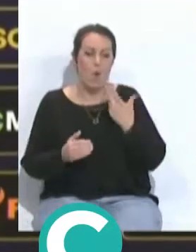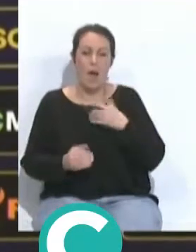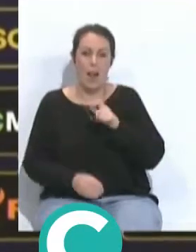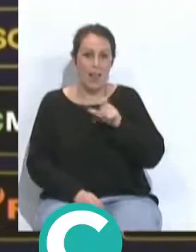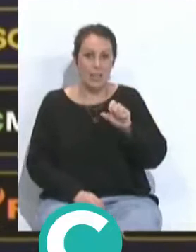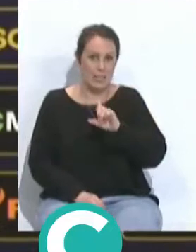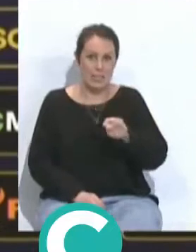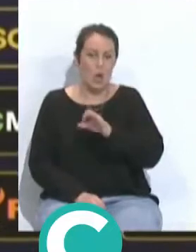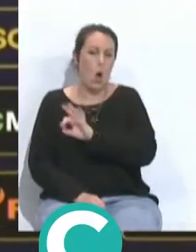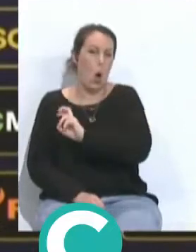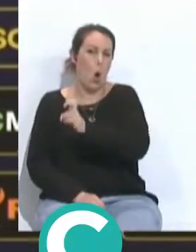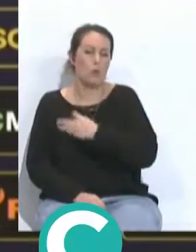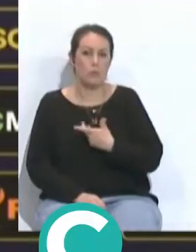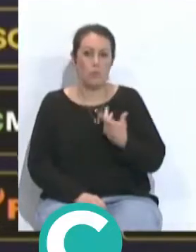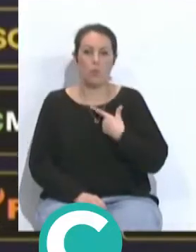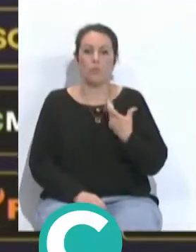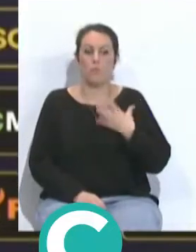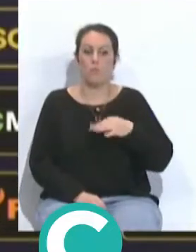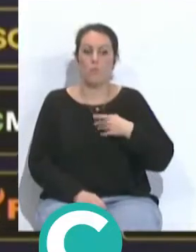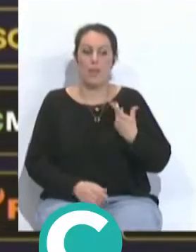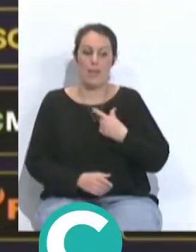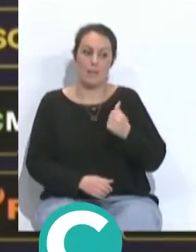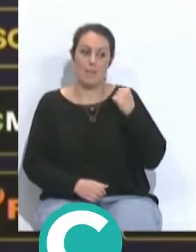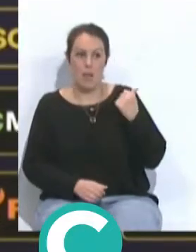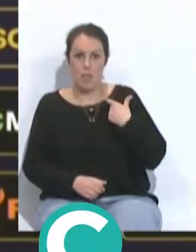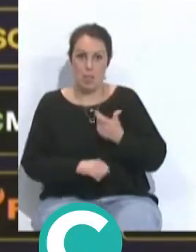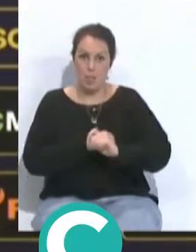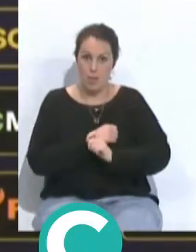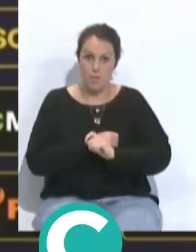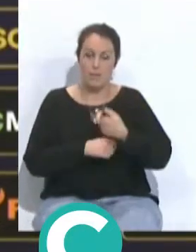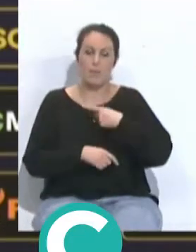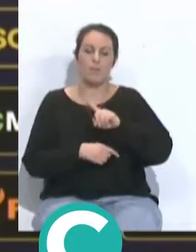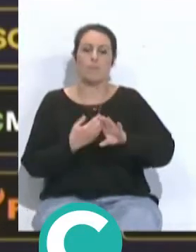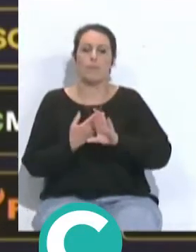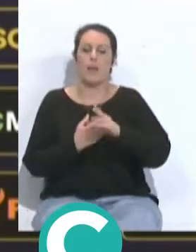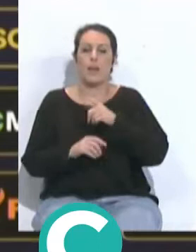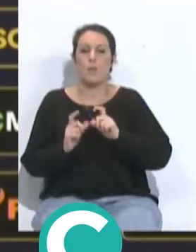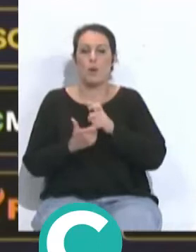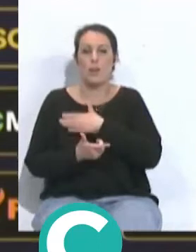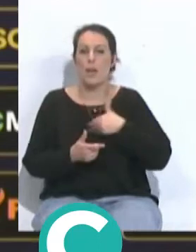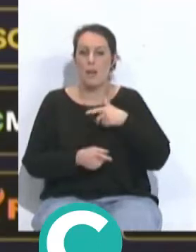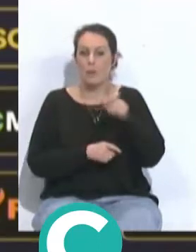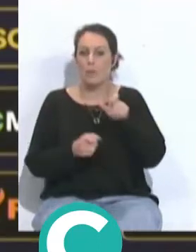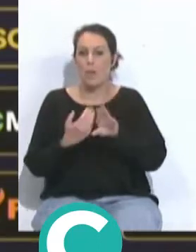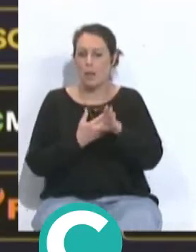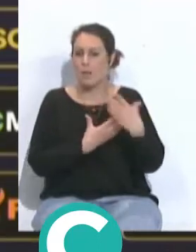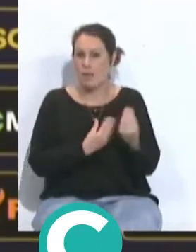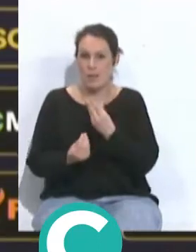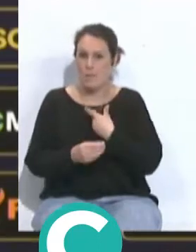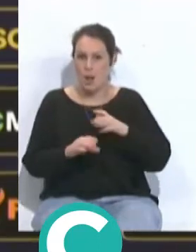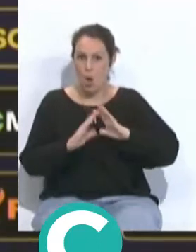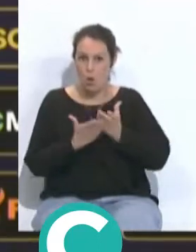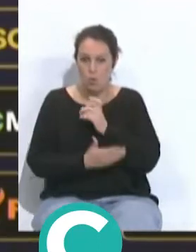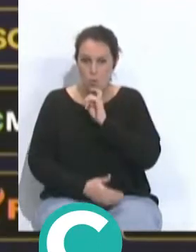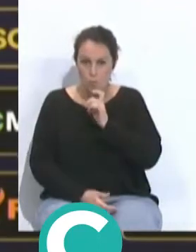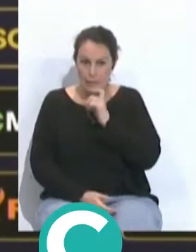por otro lado, a Berlini, pues tras robo les puede acercarse a sus espaldas, al final hay una defensiva adelantada, porque es un equipo que quiere estar con mucha gente por delante de balón, a través